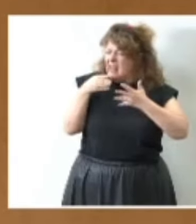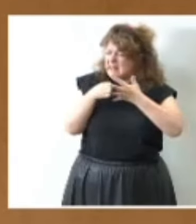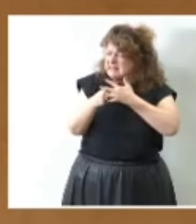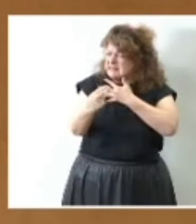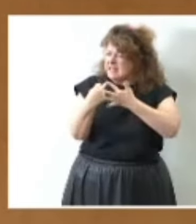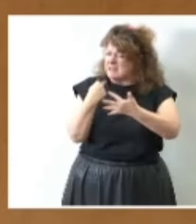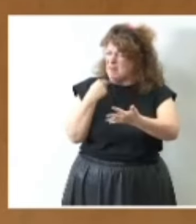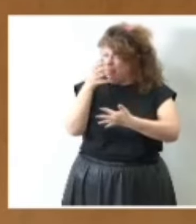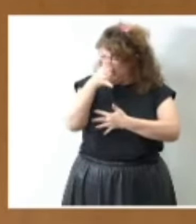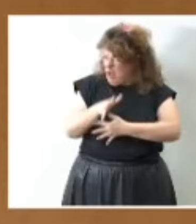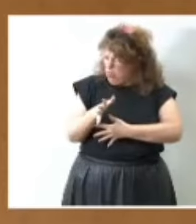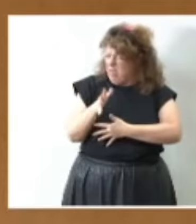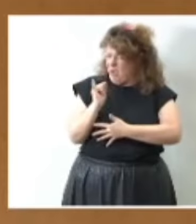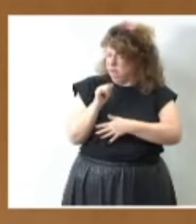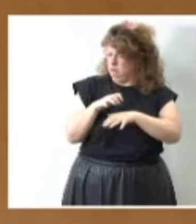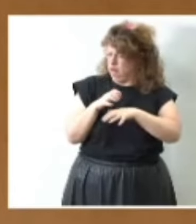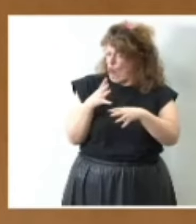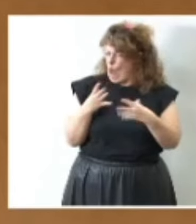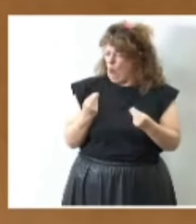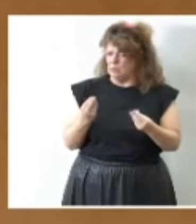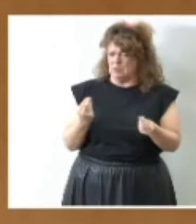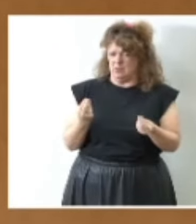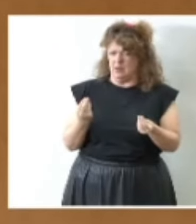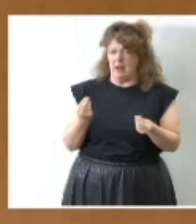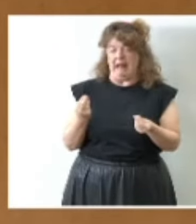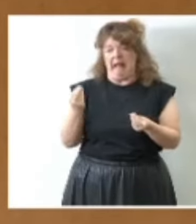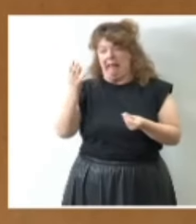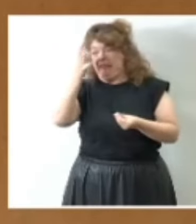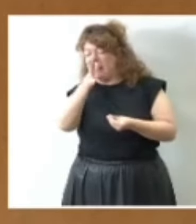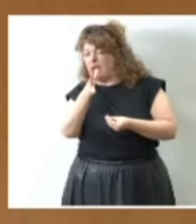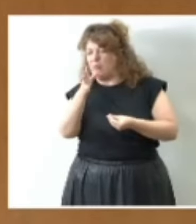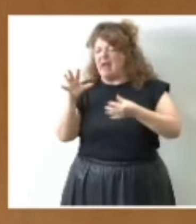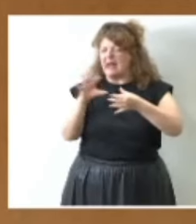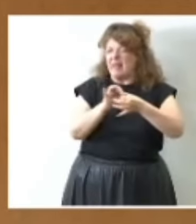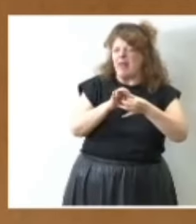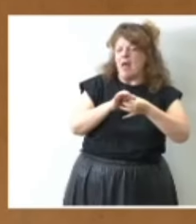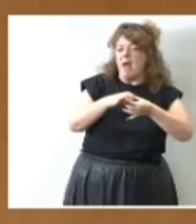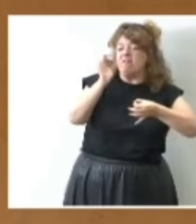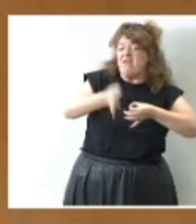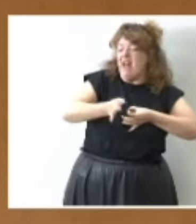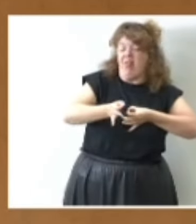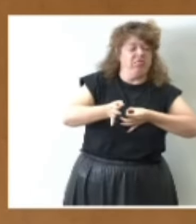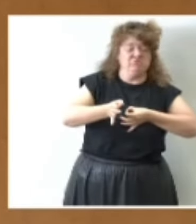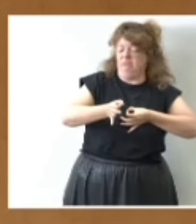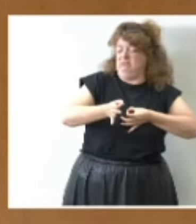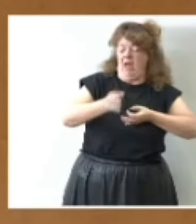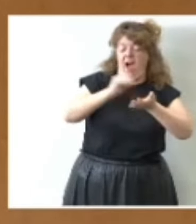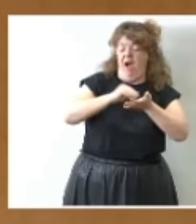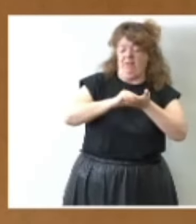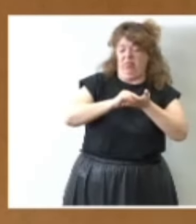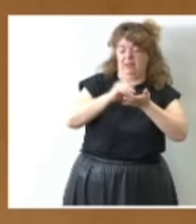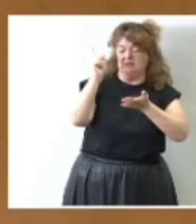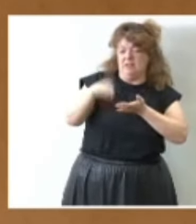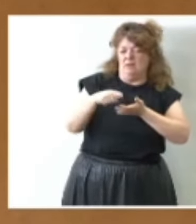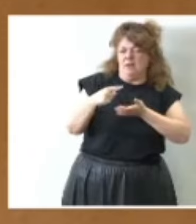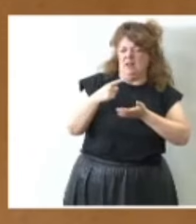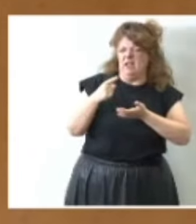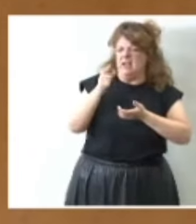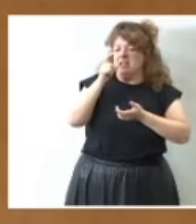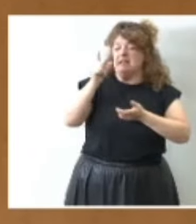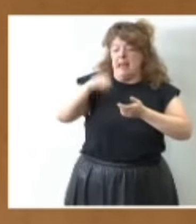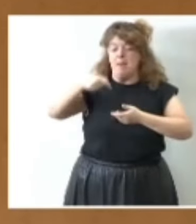denuncias no siempre van necesariamente acompañadas de un relato veraz detrás de ellas también es el que recibe más